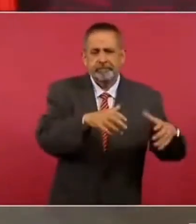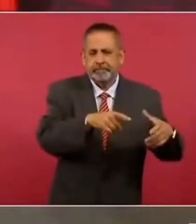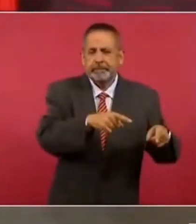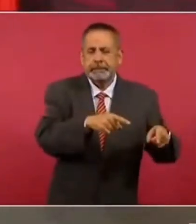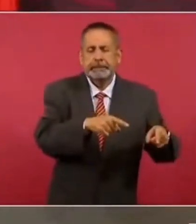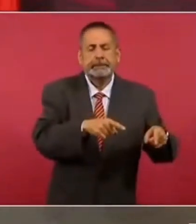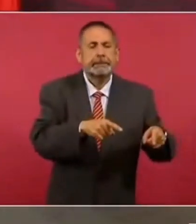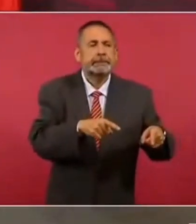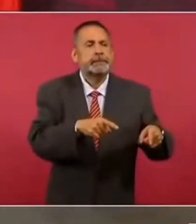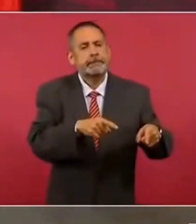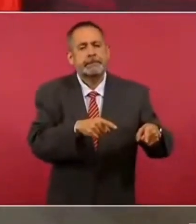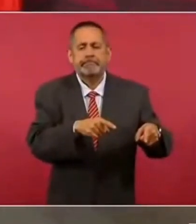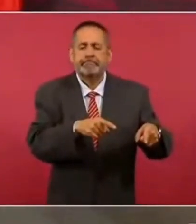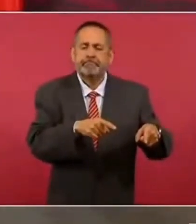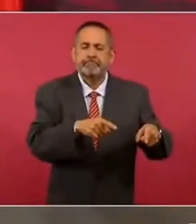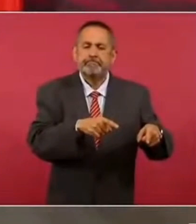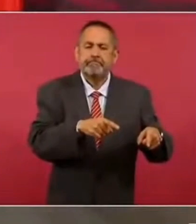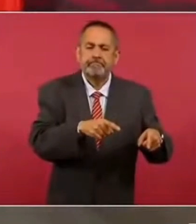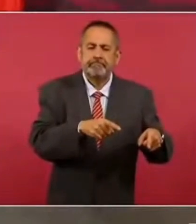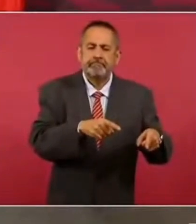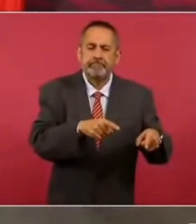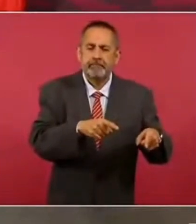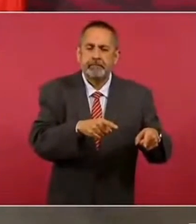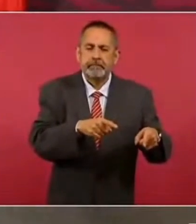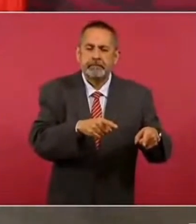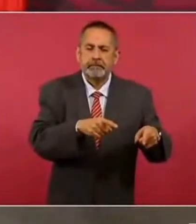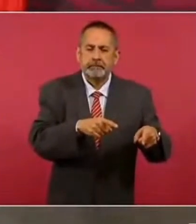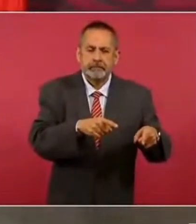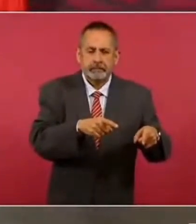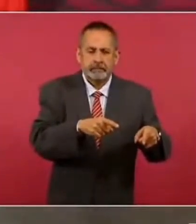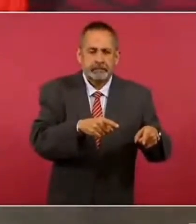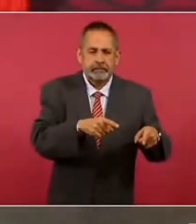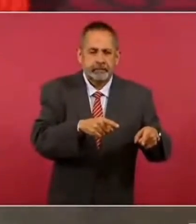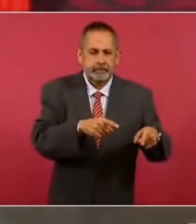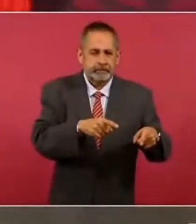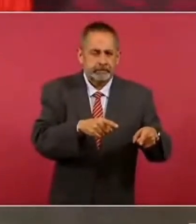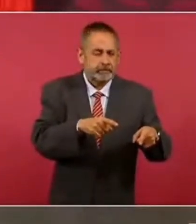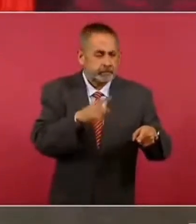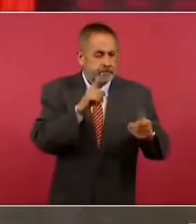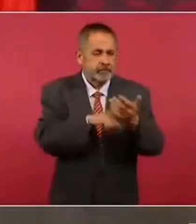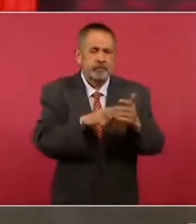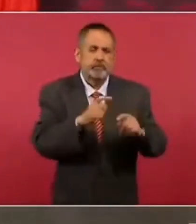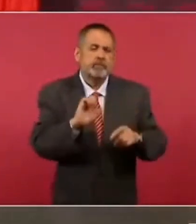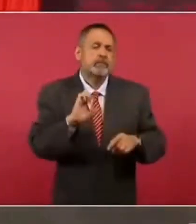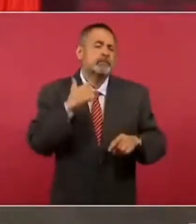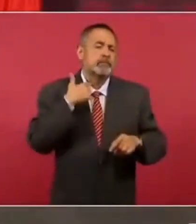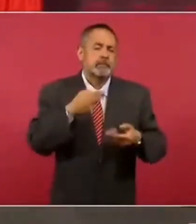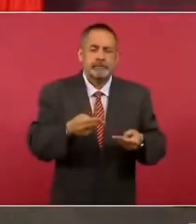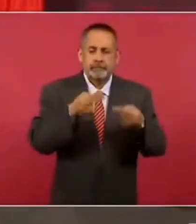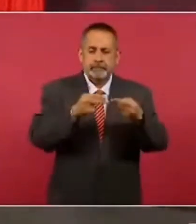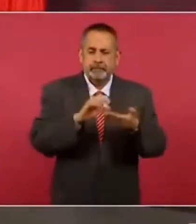proveedores de tiempo atrás